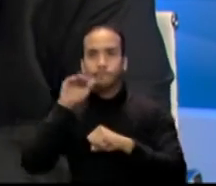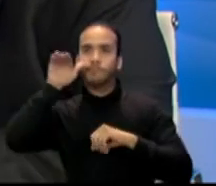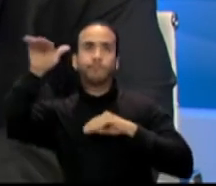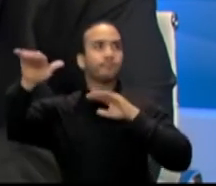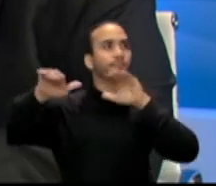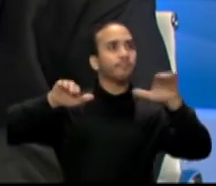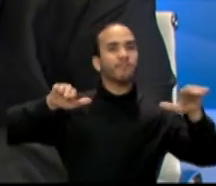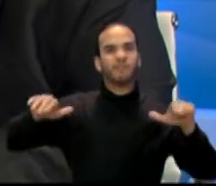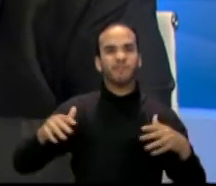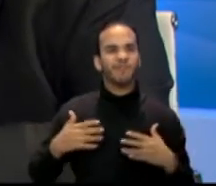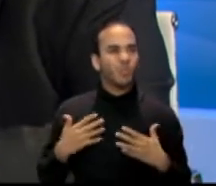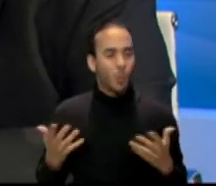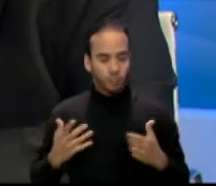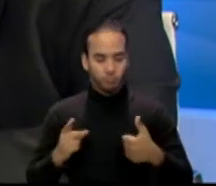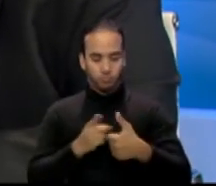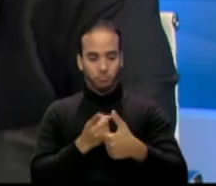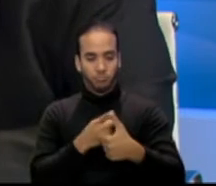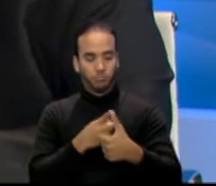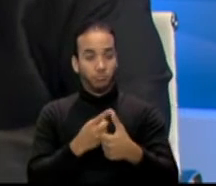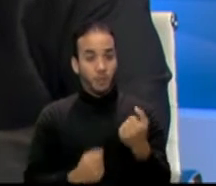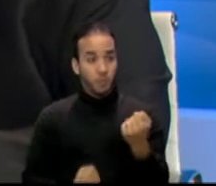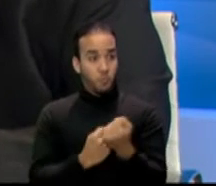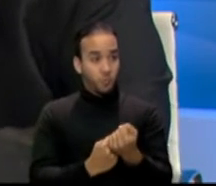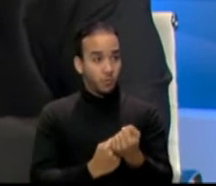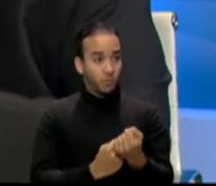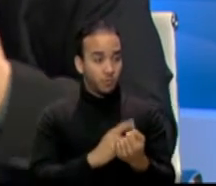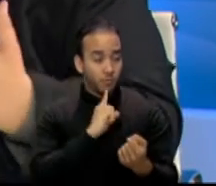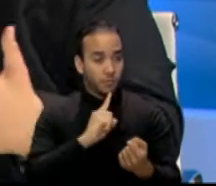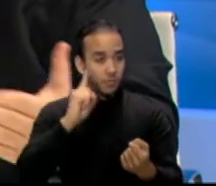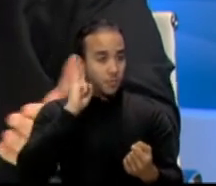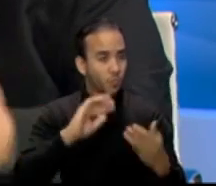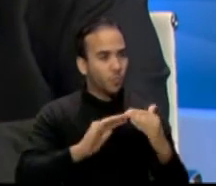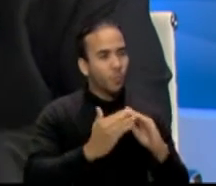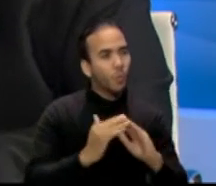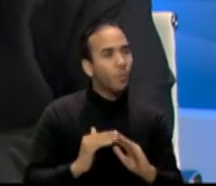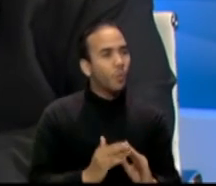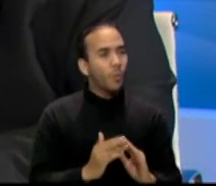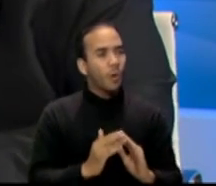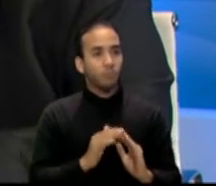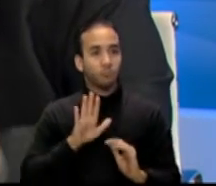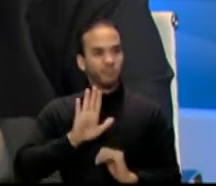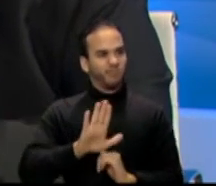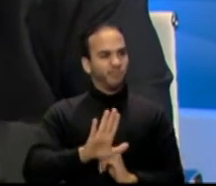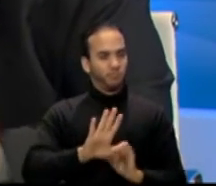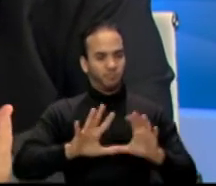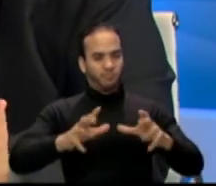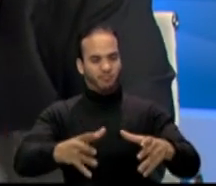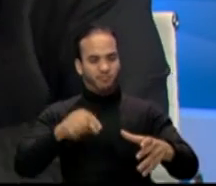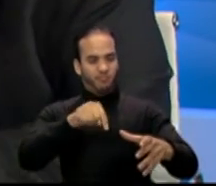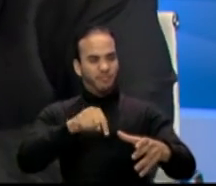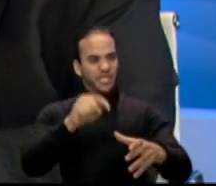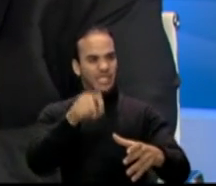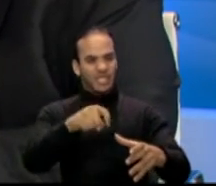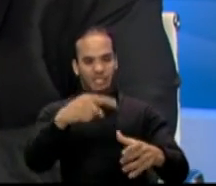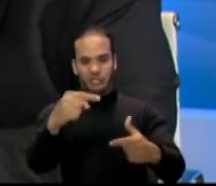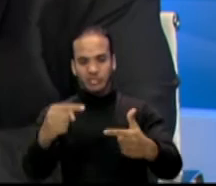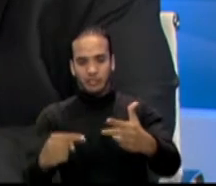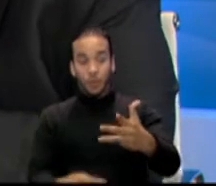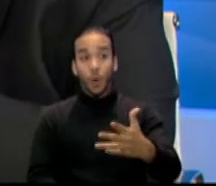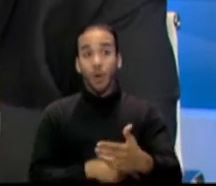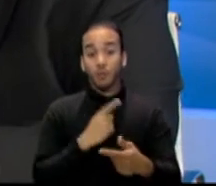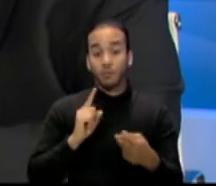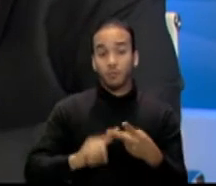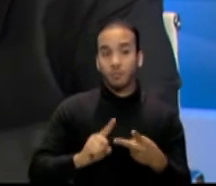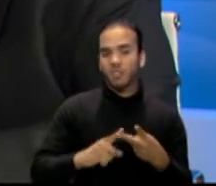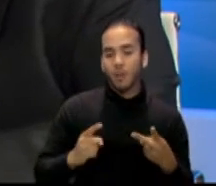primero se apoye a la comunidad sorda, ¿verdad? En términos de las diferentes necesidades que tienen. Y segundo, que se reconozcan también aquellas